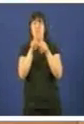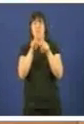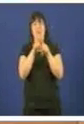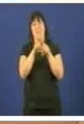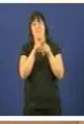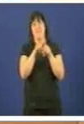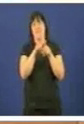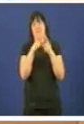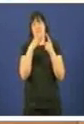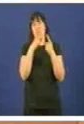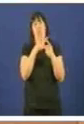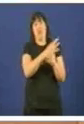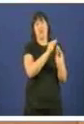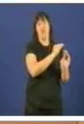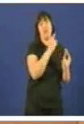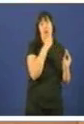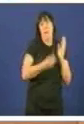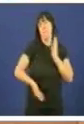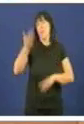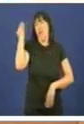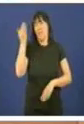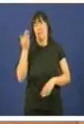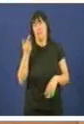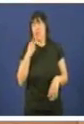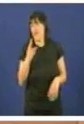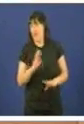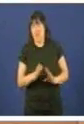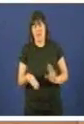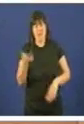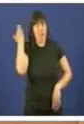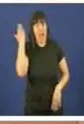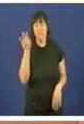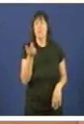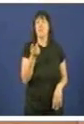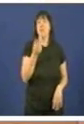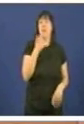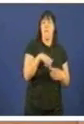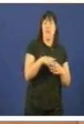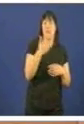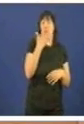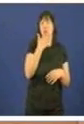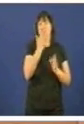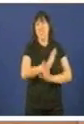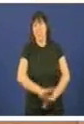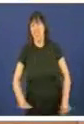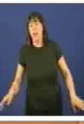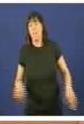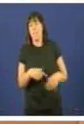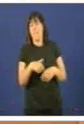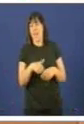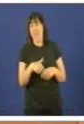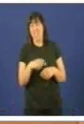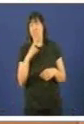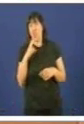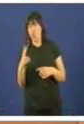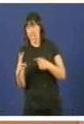novas como en 4 anos cando vostedes gobernaban. Oxe, señoría, temos tantas plazas de escolas infantis tantas en 2